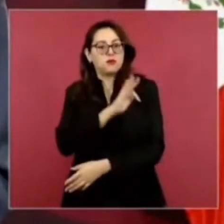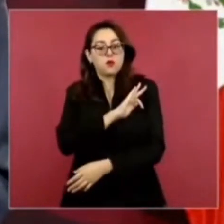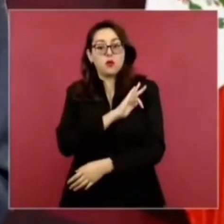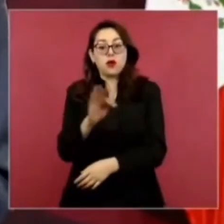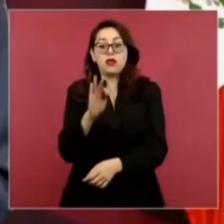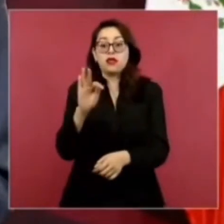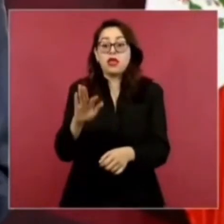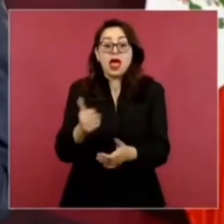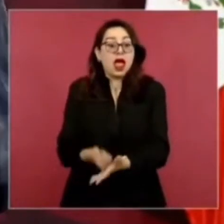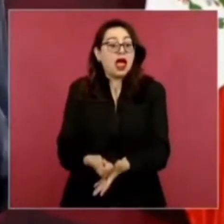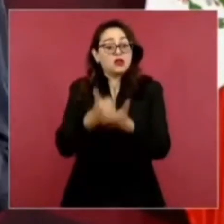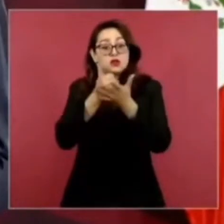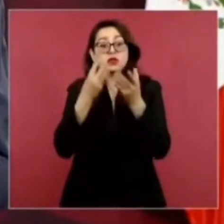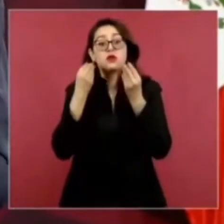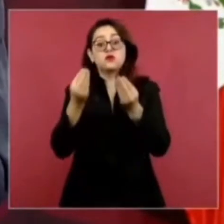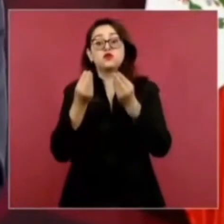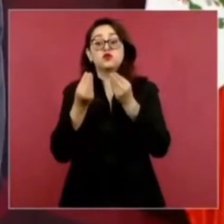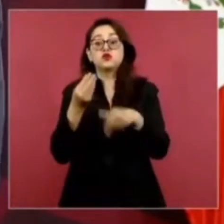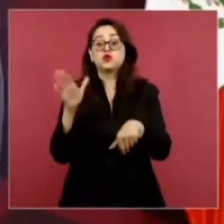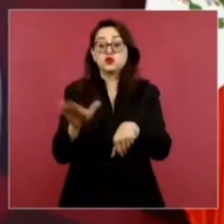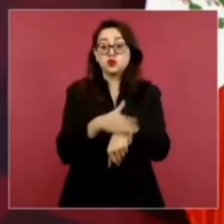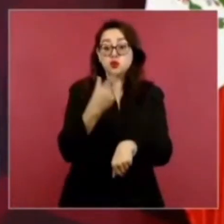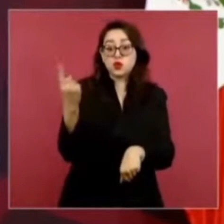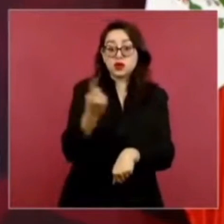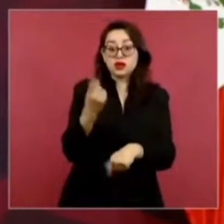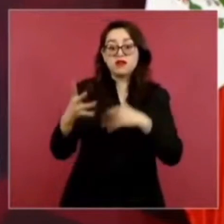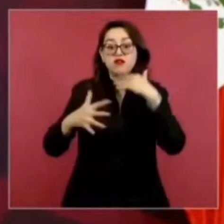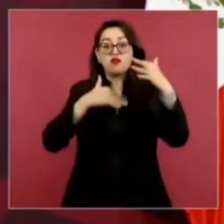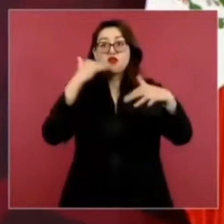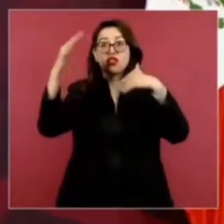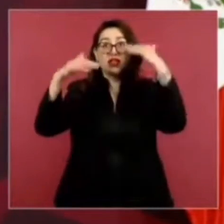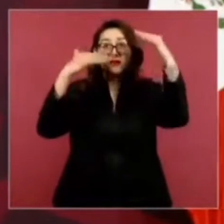es menos contaminación